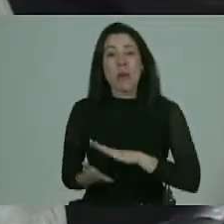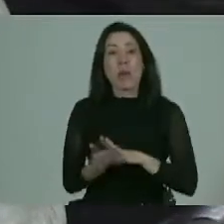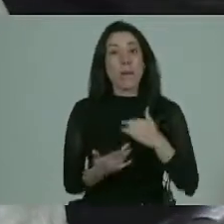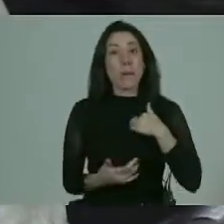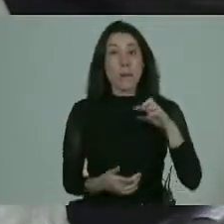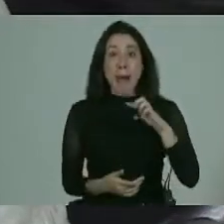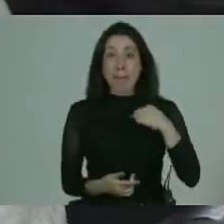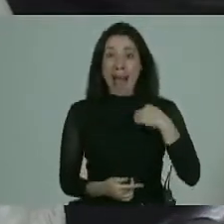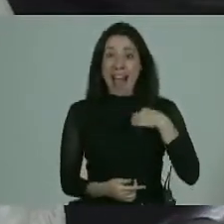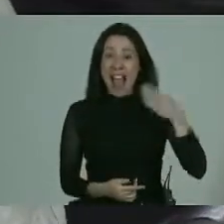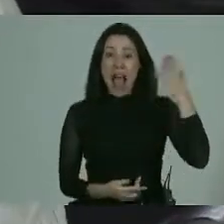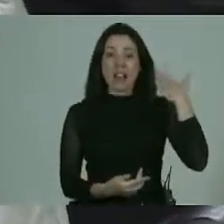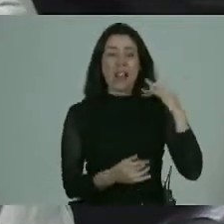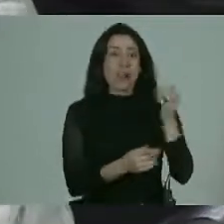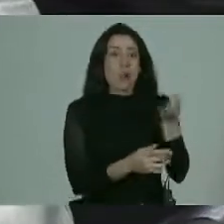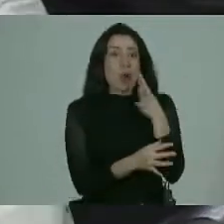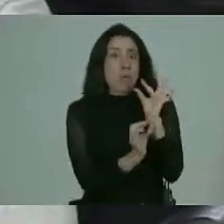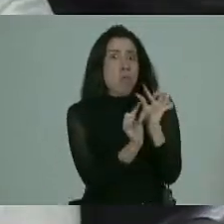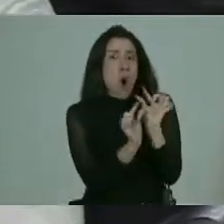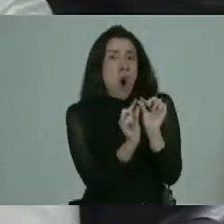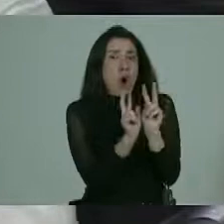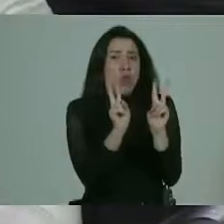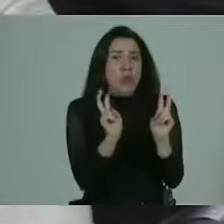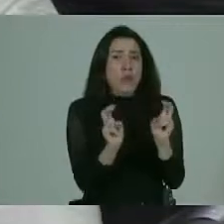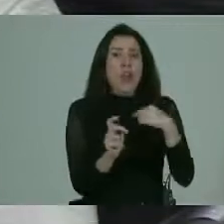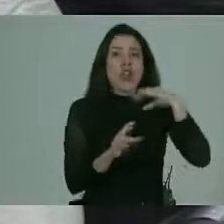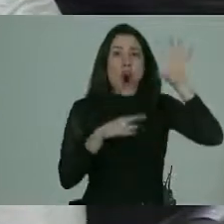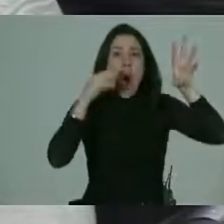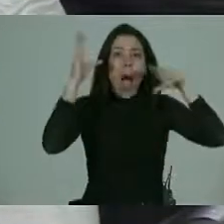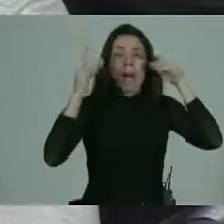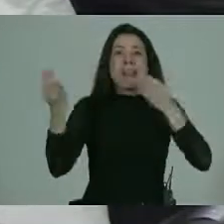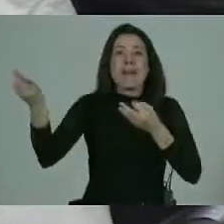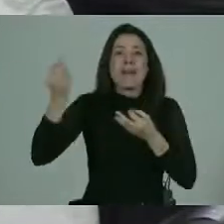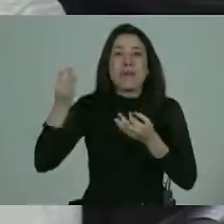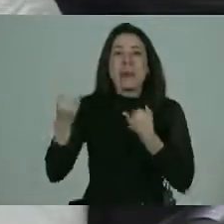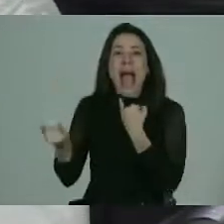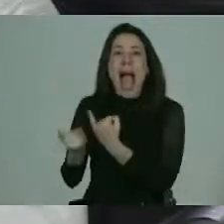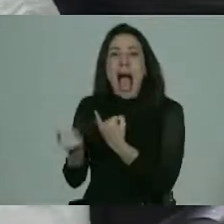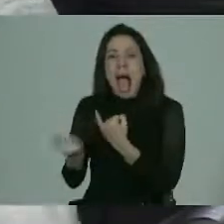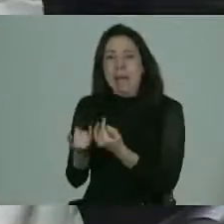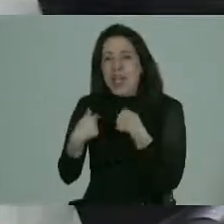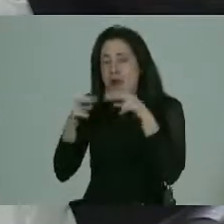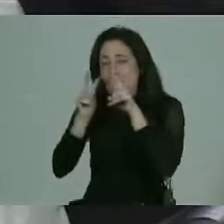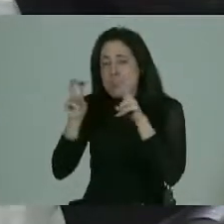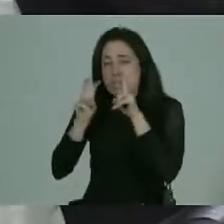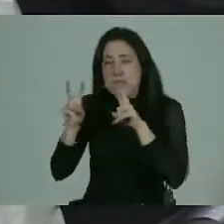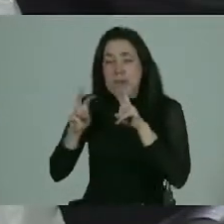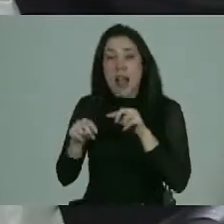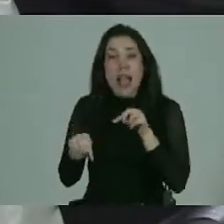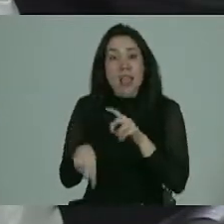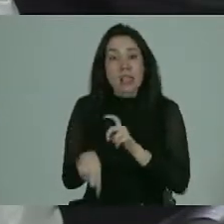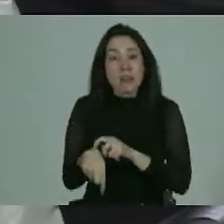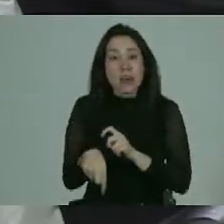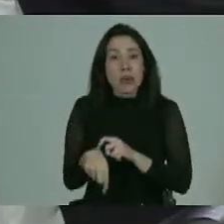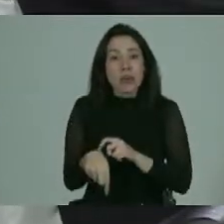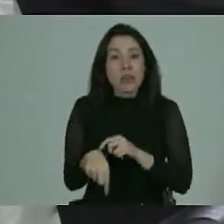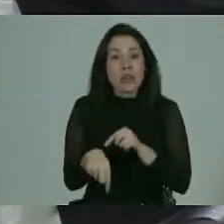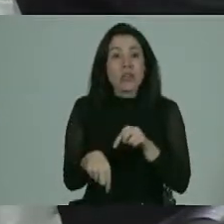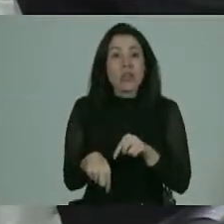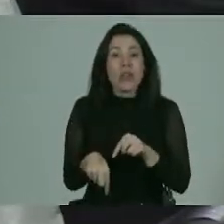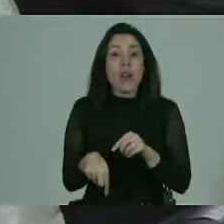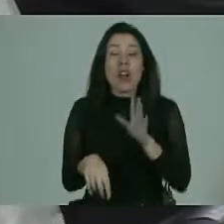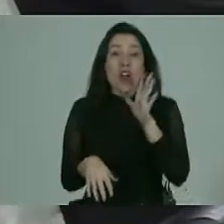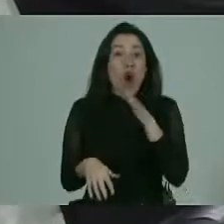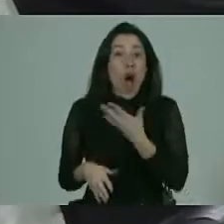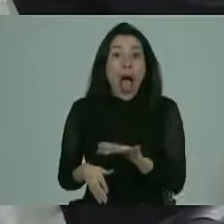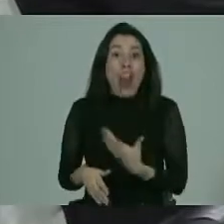padres poco y nada me hablaron por eso vuelvo a lo mismo y yo aprendí con las amigas uno investiga y esa instancia no la tienen nuestros